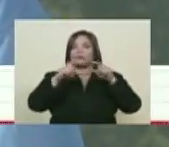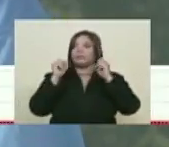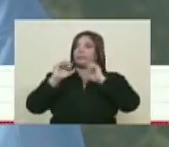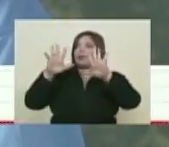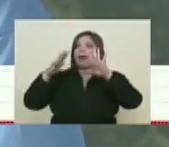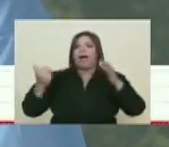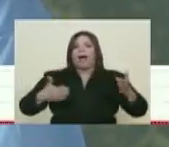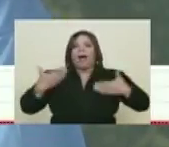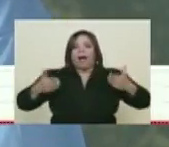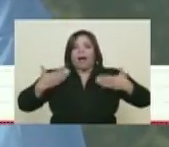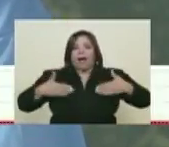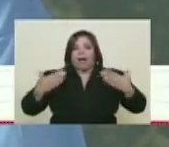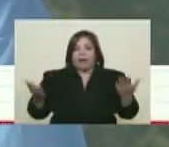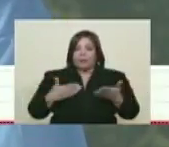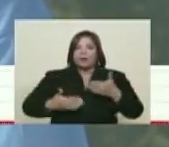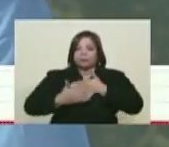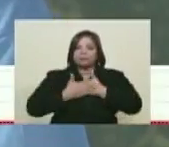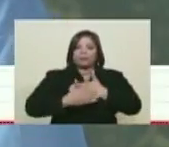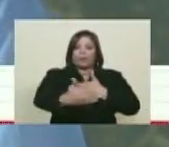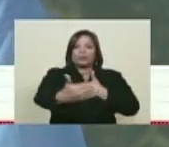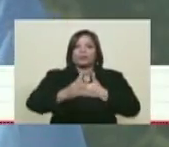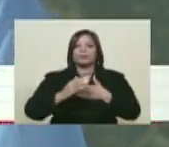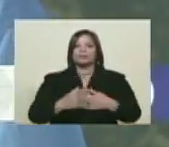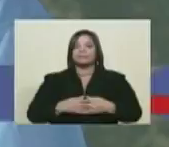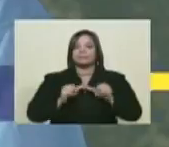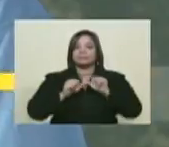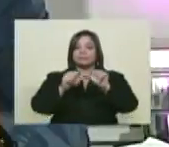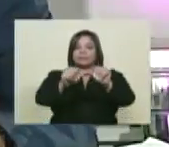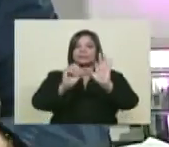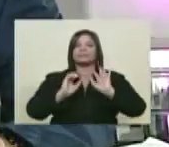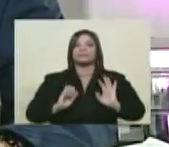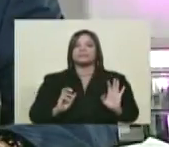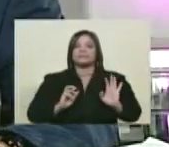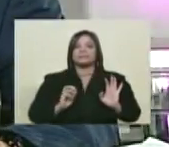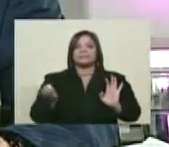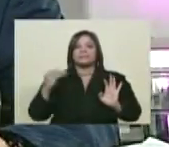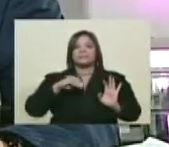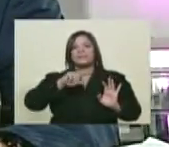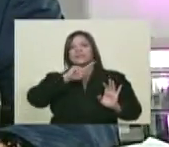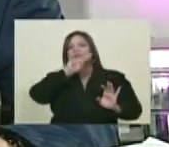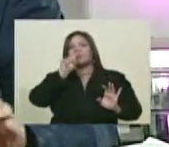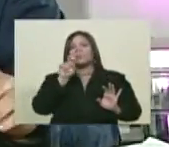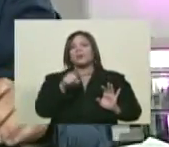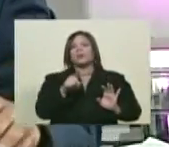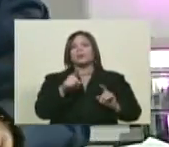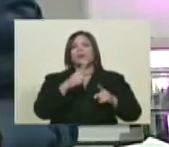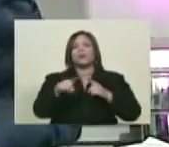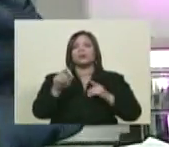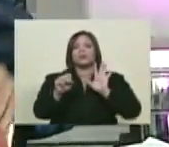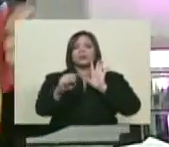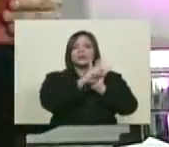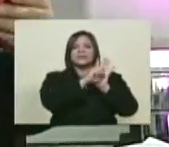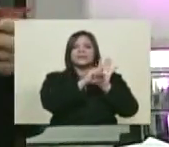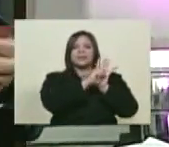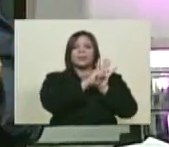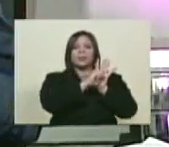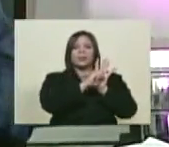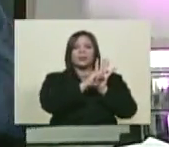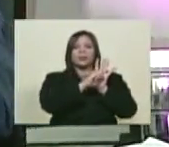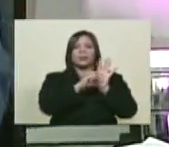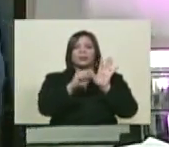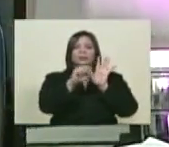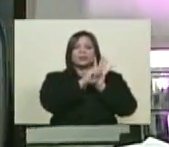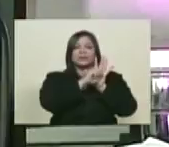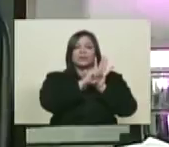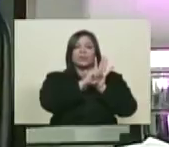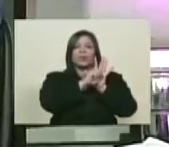motivar mucho más para continuar. Mira, Alejandro, y ese símbolo que ustedes